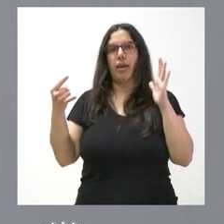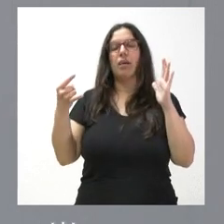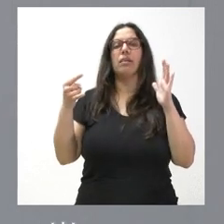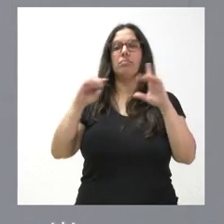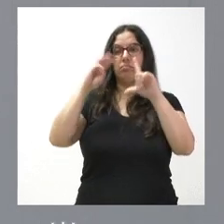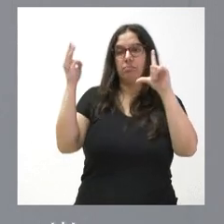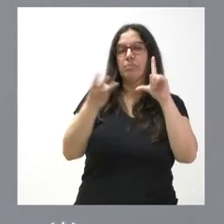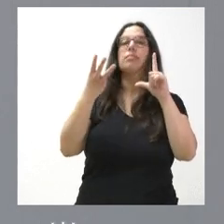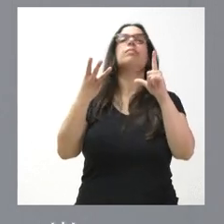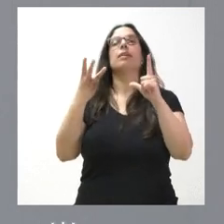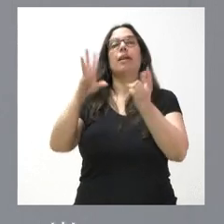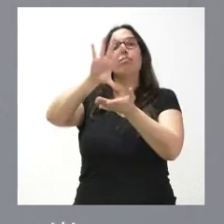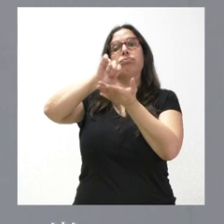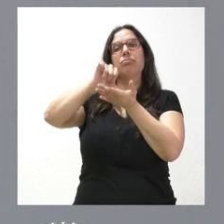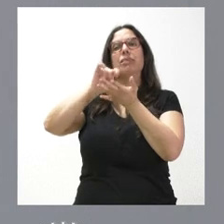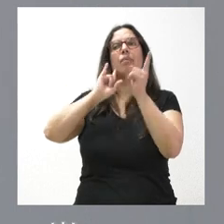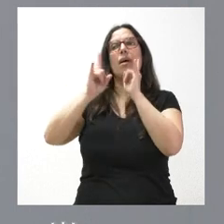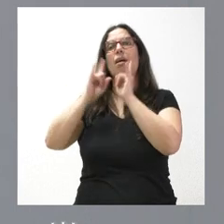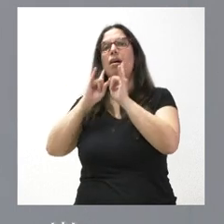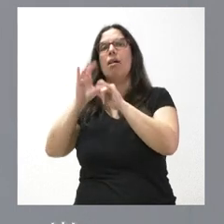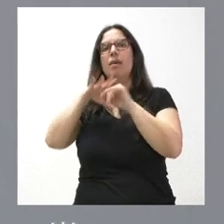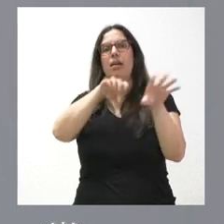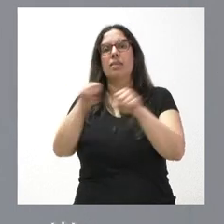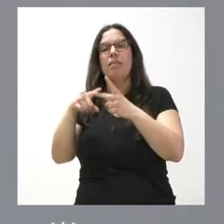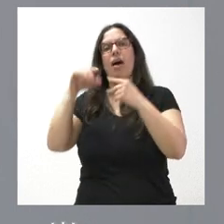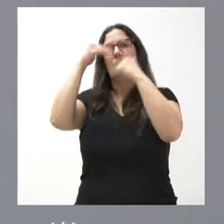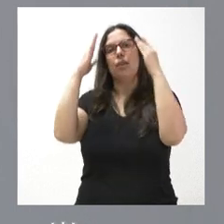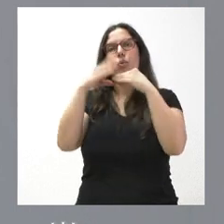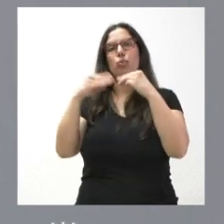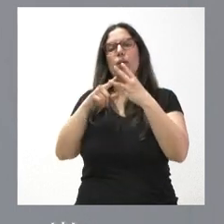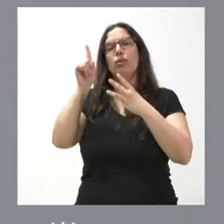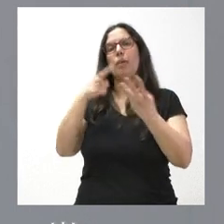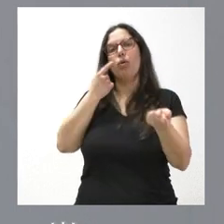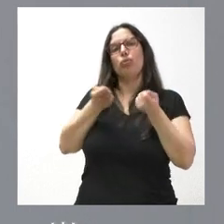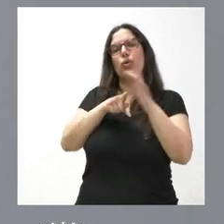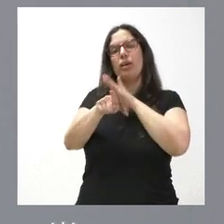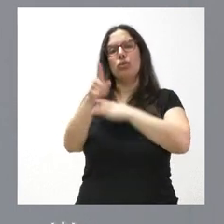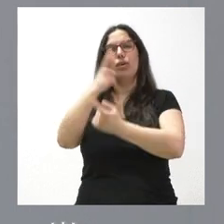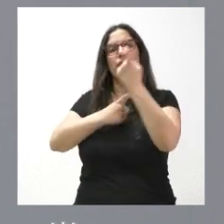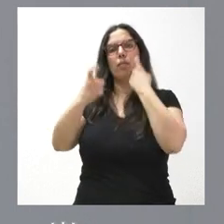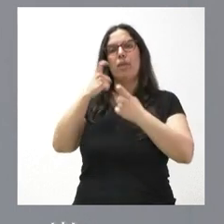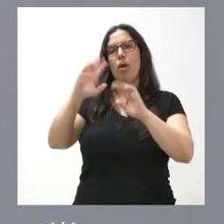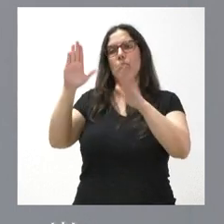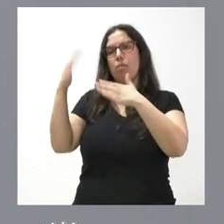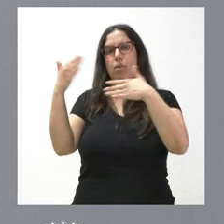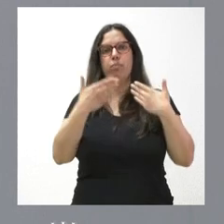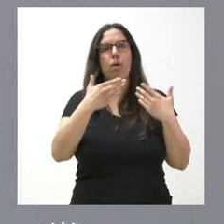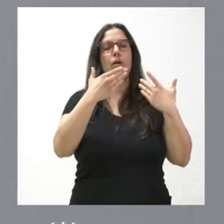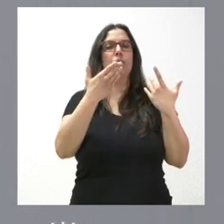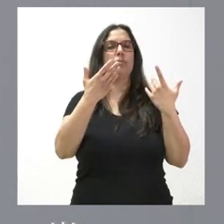teología de central de reservas telefónicas, atención a los usuarios y control y gestión de la información recibida de los equipos